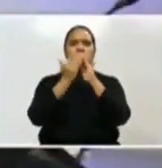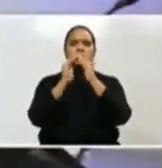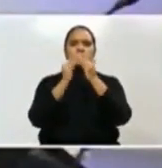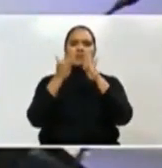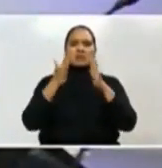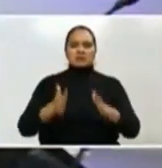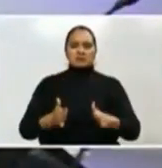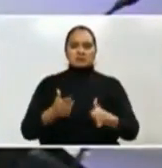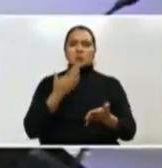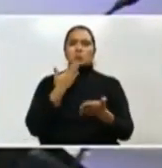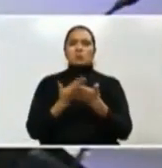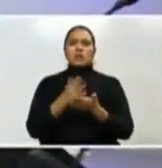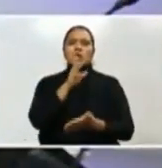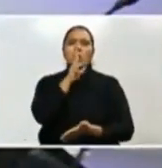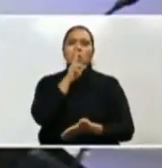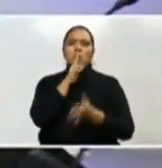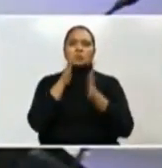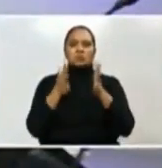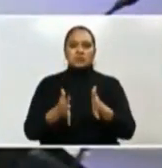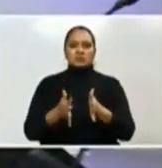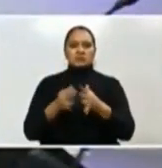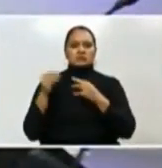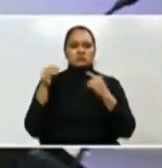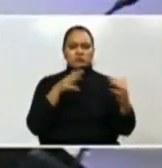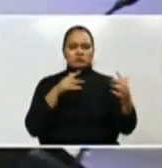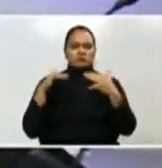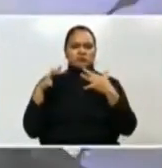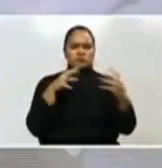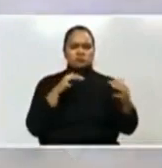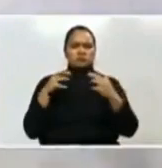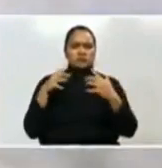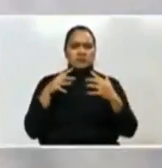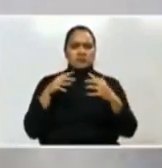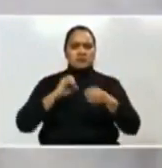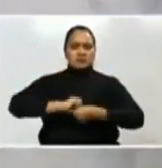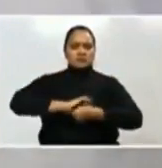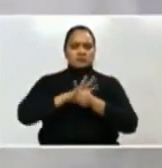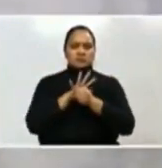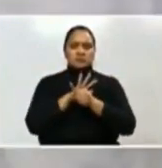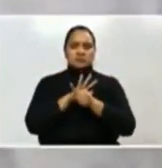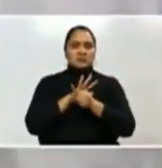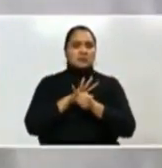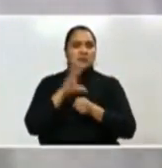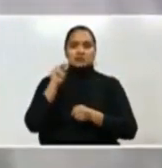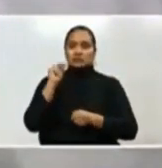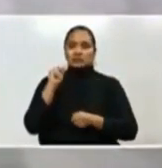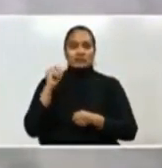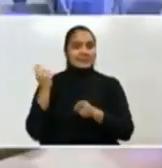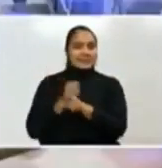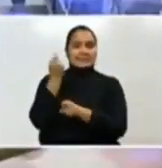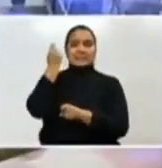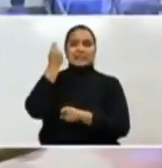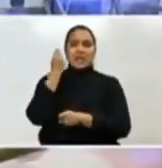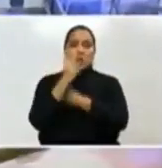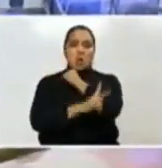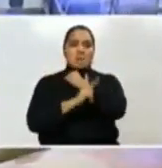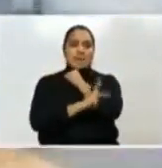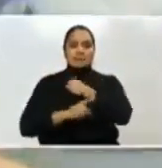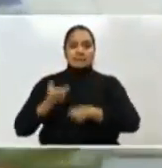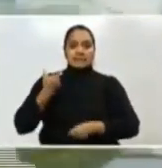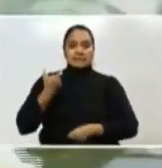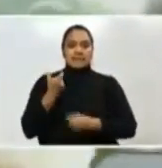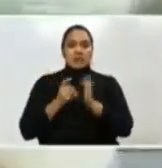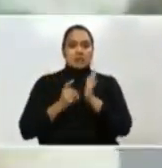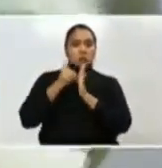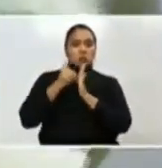Porque esta guerra que hoy enfrentan todos los países del mundo no la ganarán los países más ricos o los que tienen los sistemas de salud